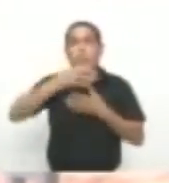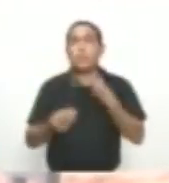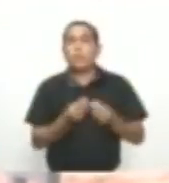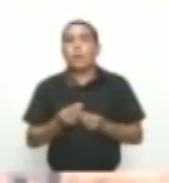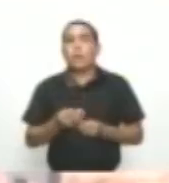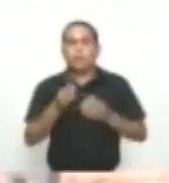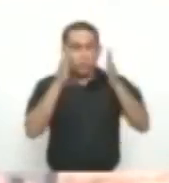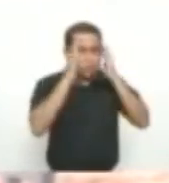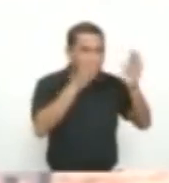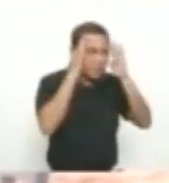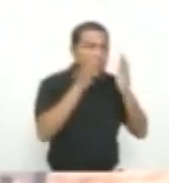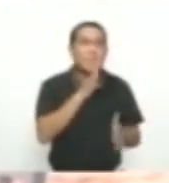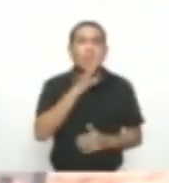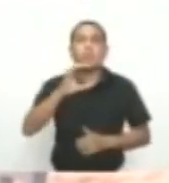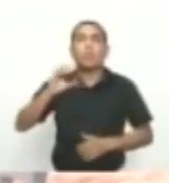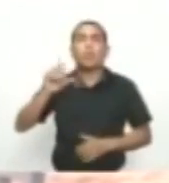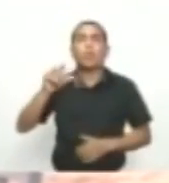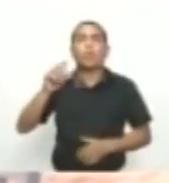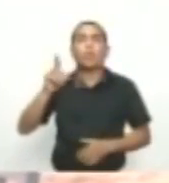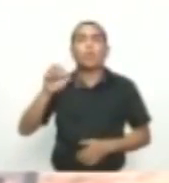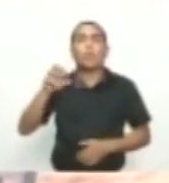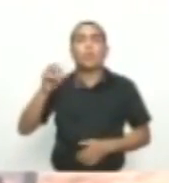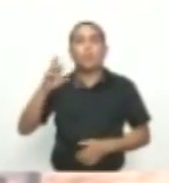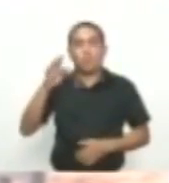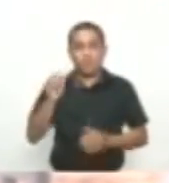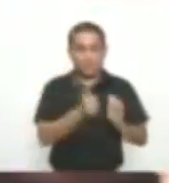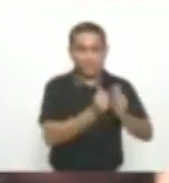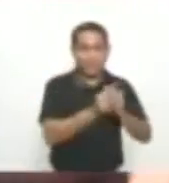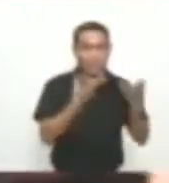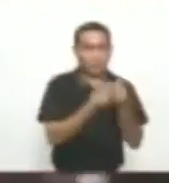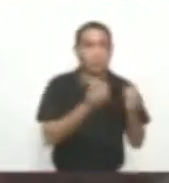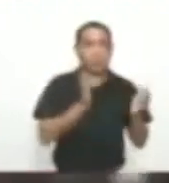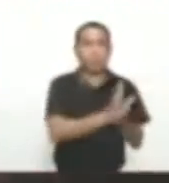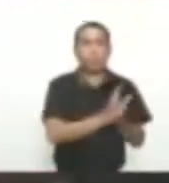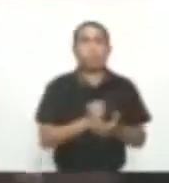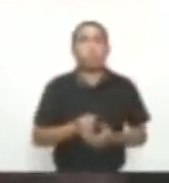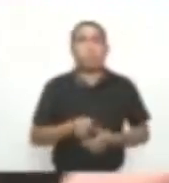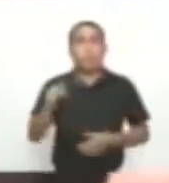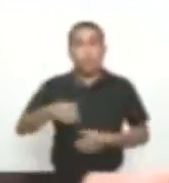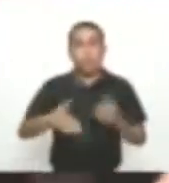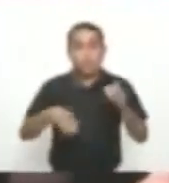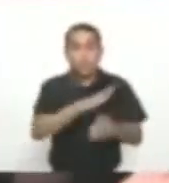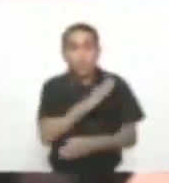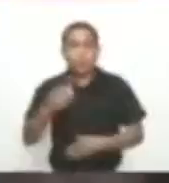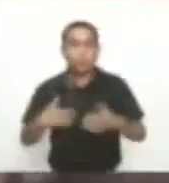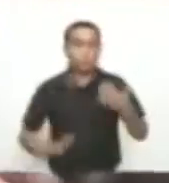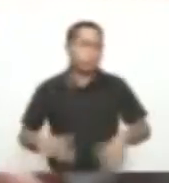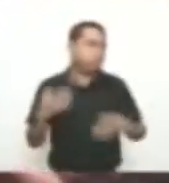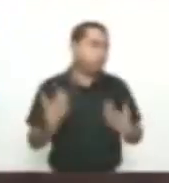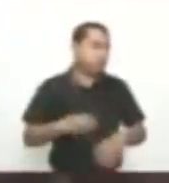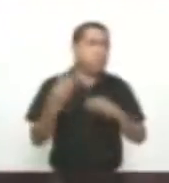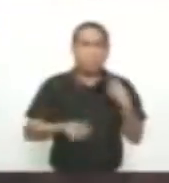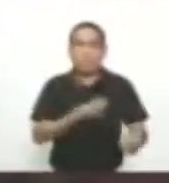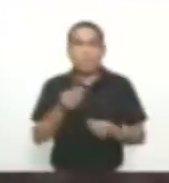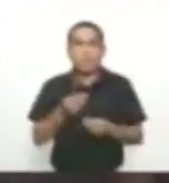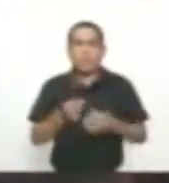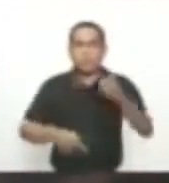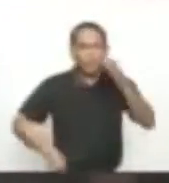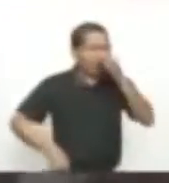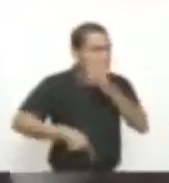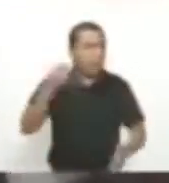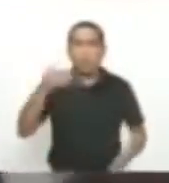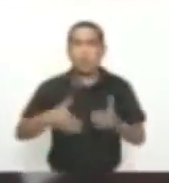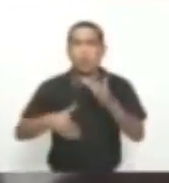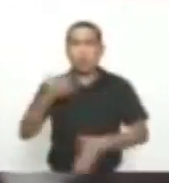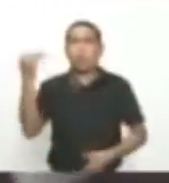conjunto Con Coldeportes Una nueva historia Del deporte En Barranquilla Que abre Que abre la boca A los